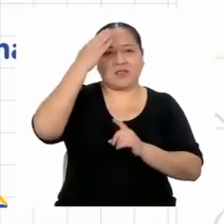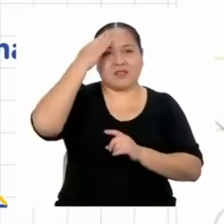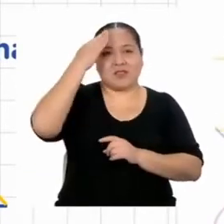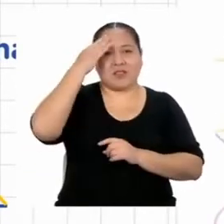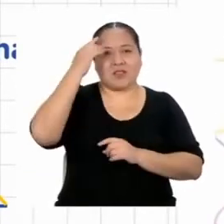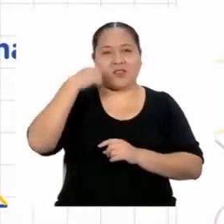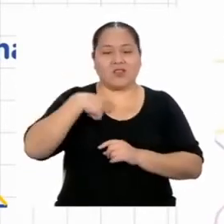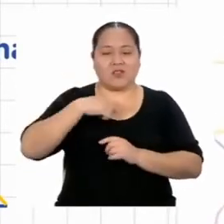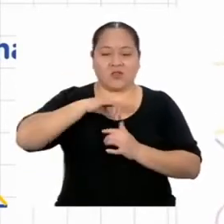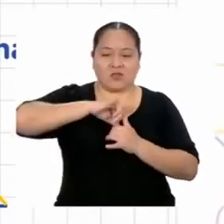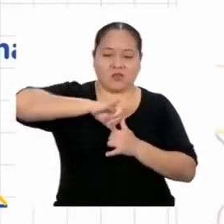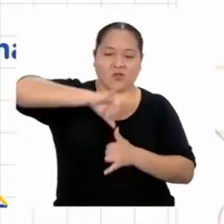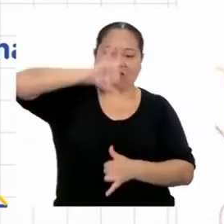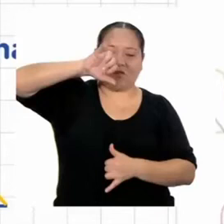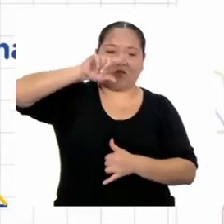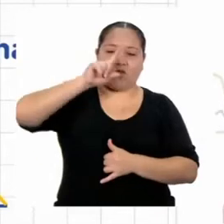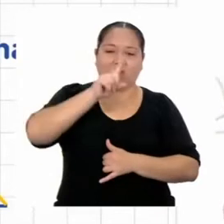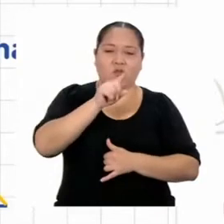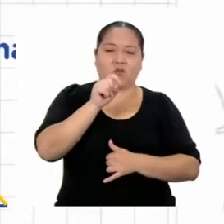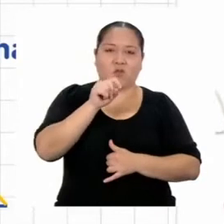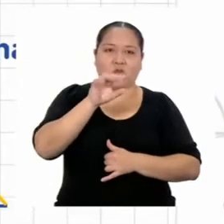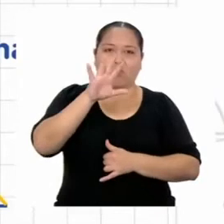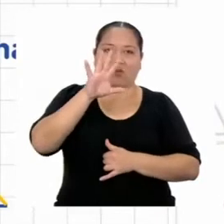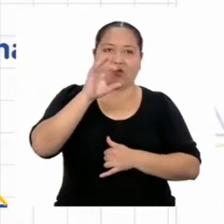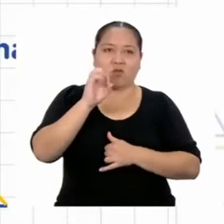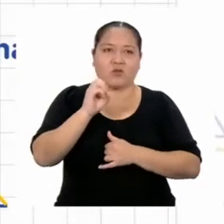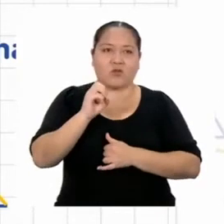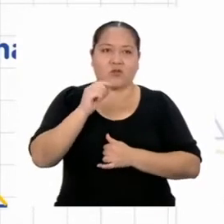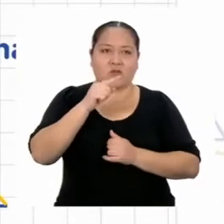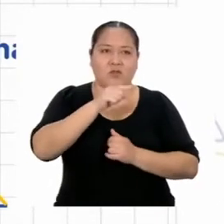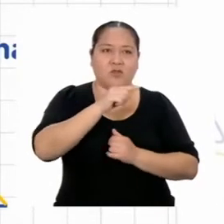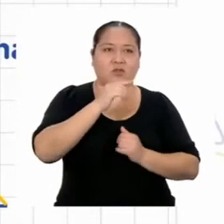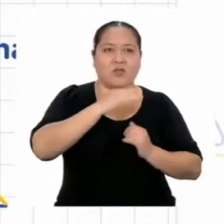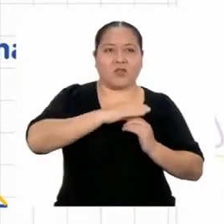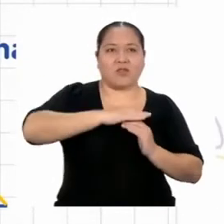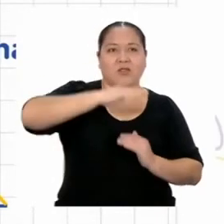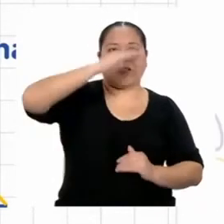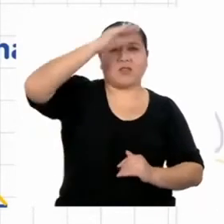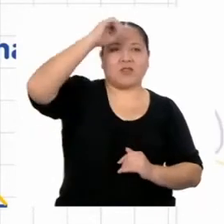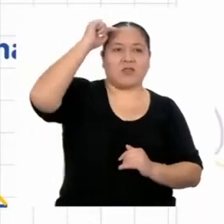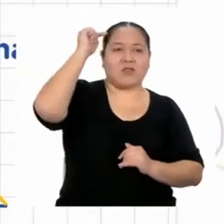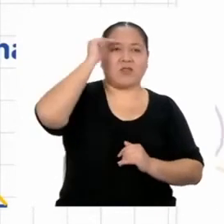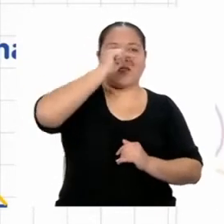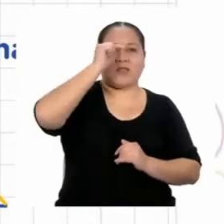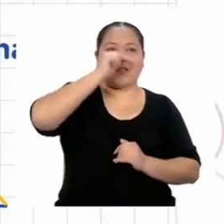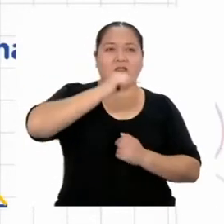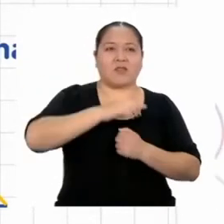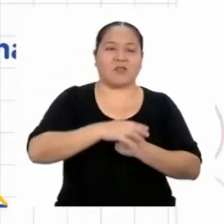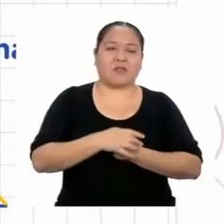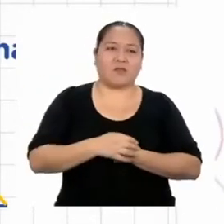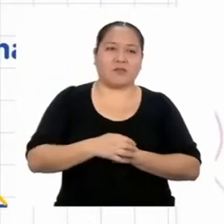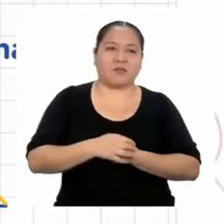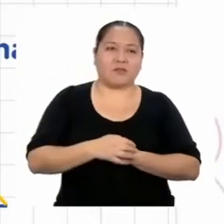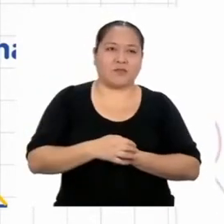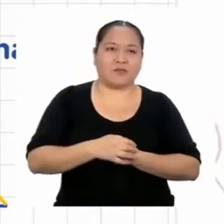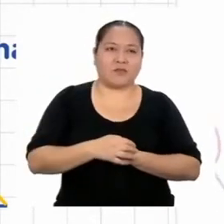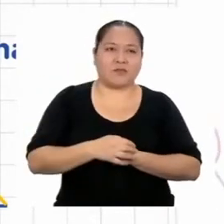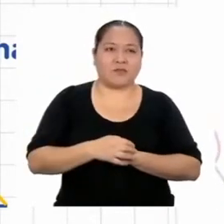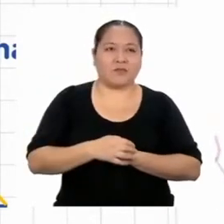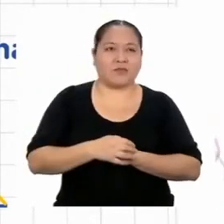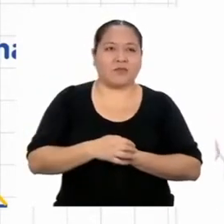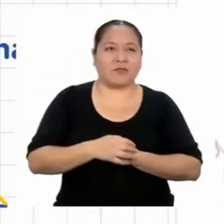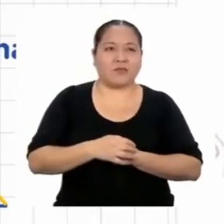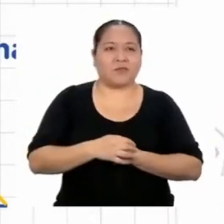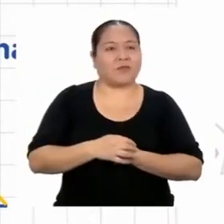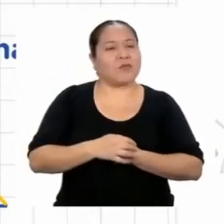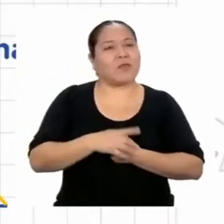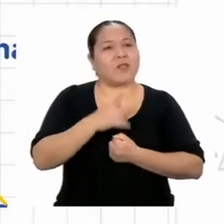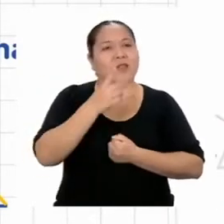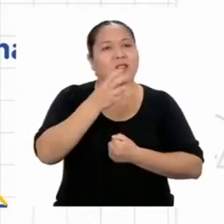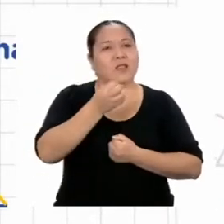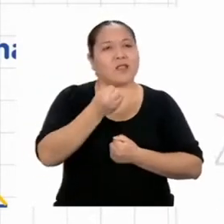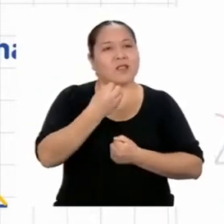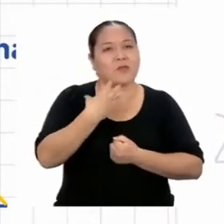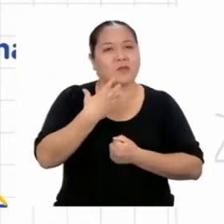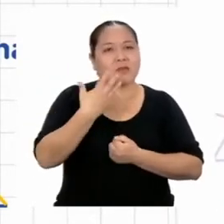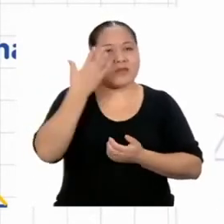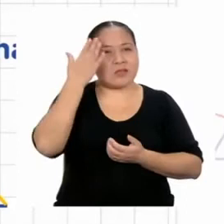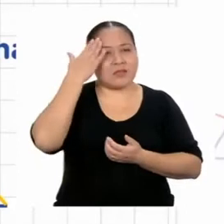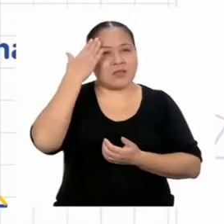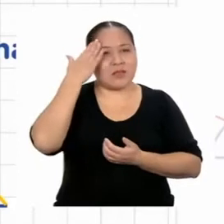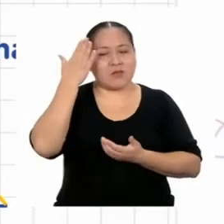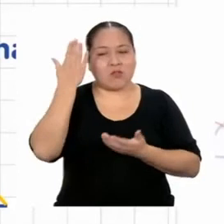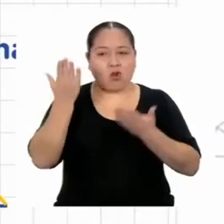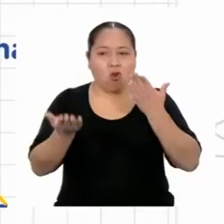metro cincuenta y lo que tengo que calcular es la altura de ese edificio. Y dime, Jonathan, ¿sabes comparar